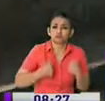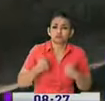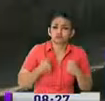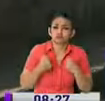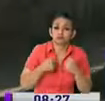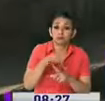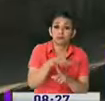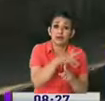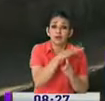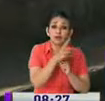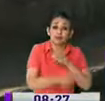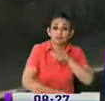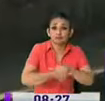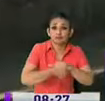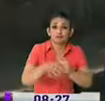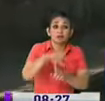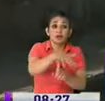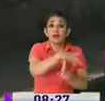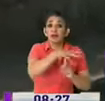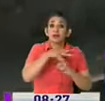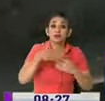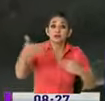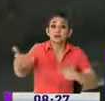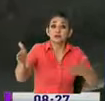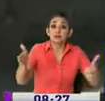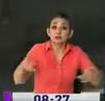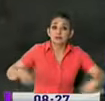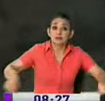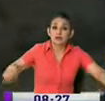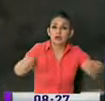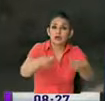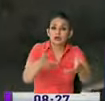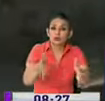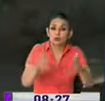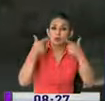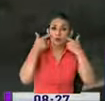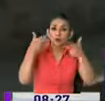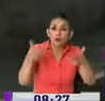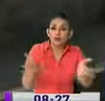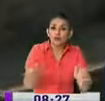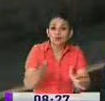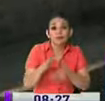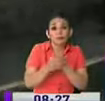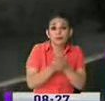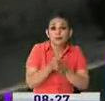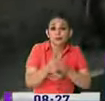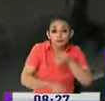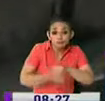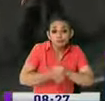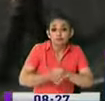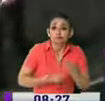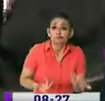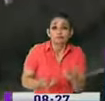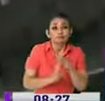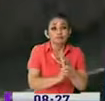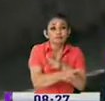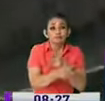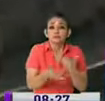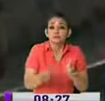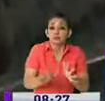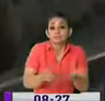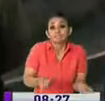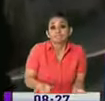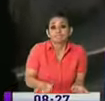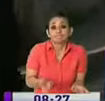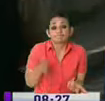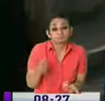parque y como el parque no tiene la suficiente guardianía, entonces aprovechan para escaparse. Entonces